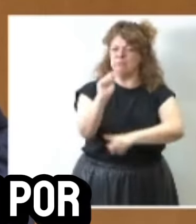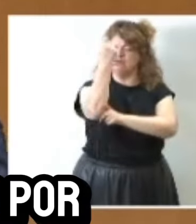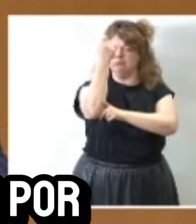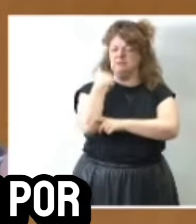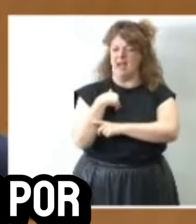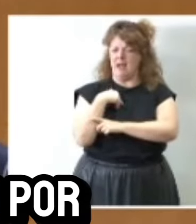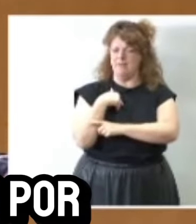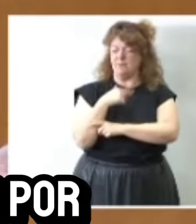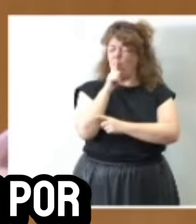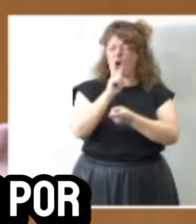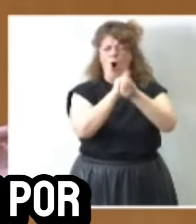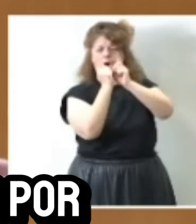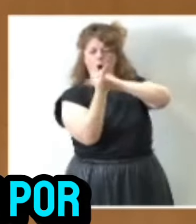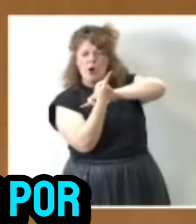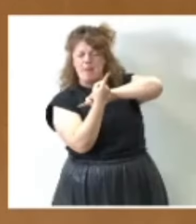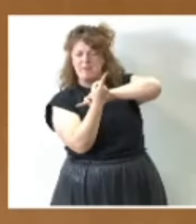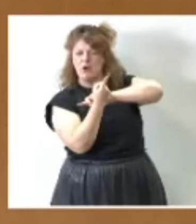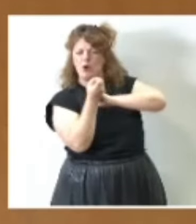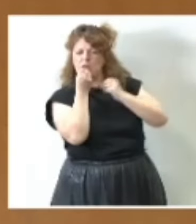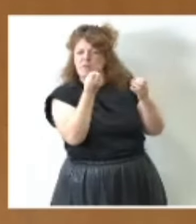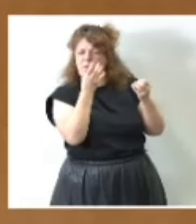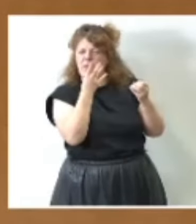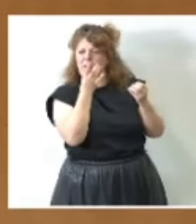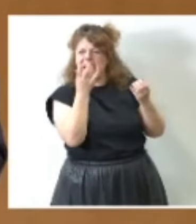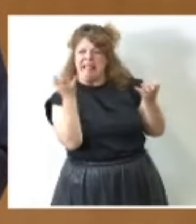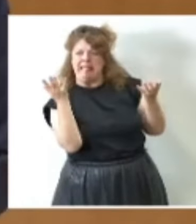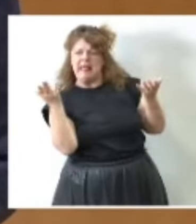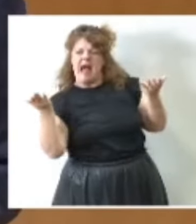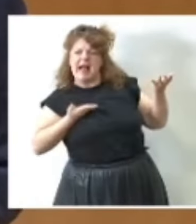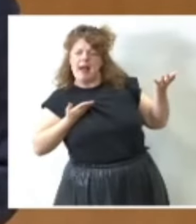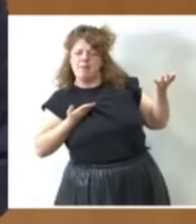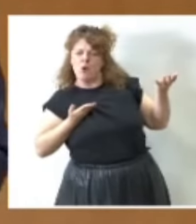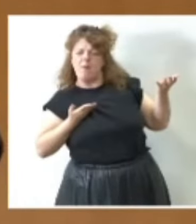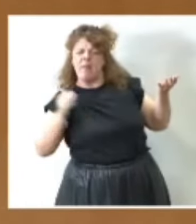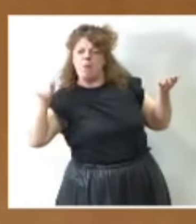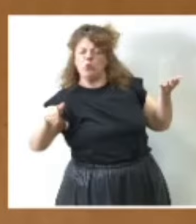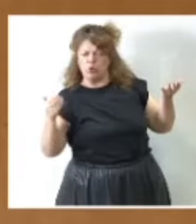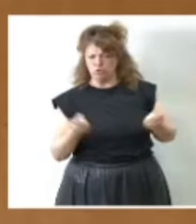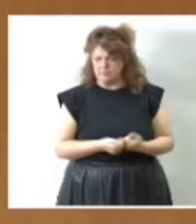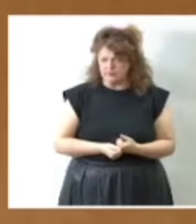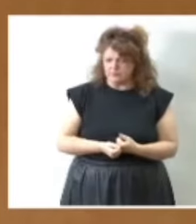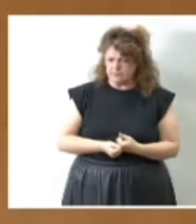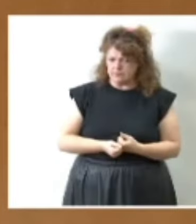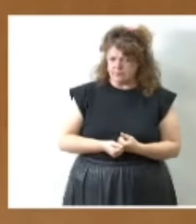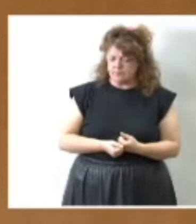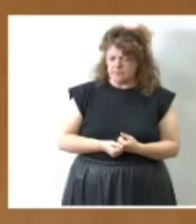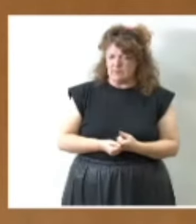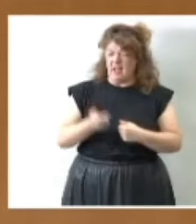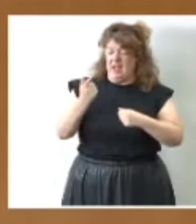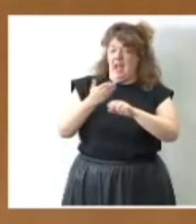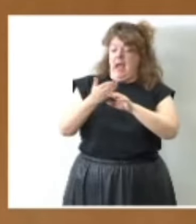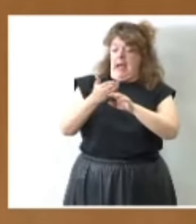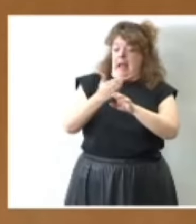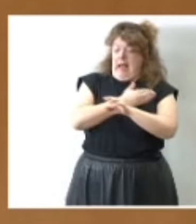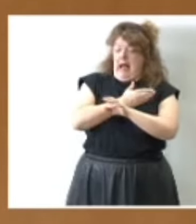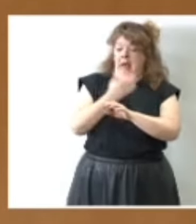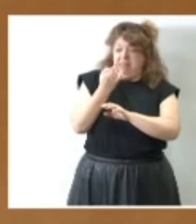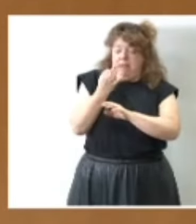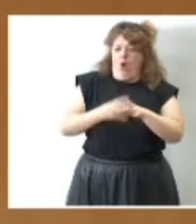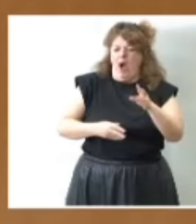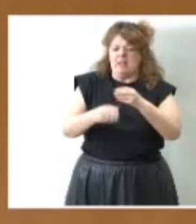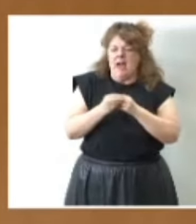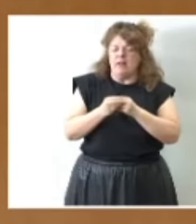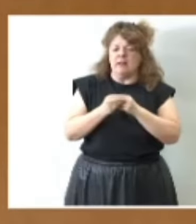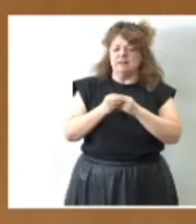¿Cambiaron desinformación por votos? A lo anterior, hay que añadir que sorprendentemente el